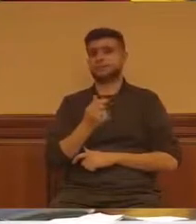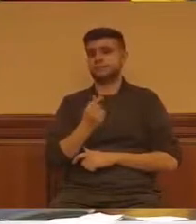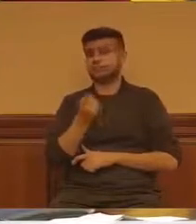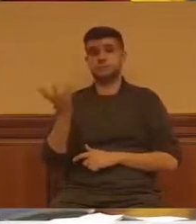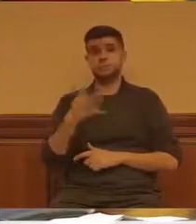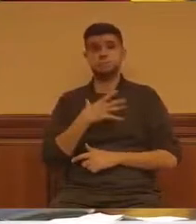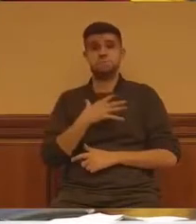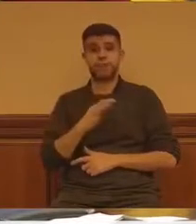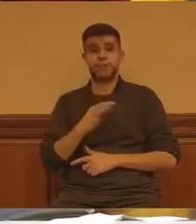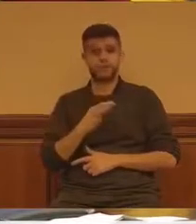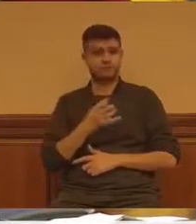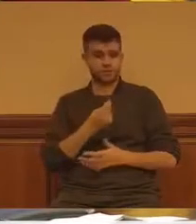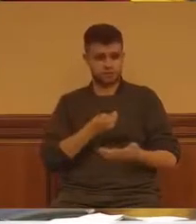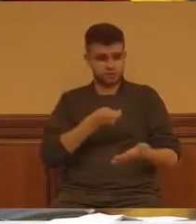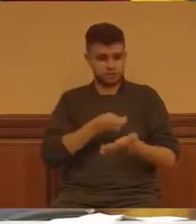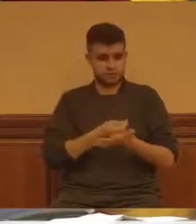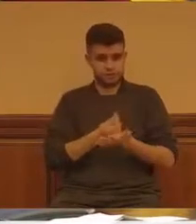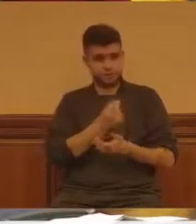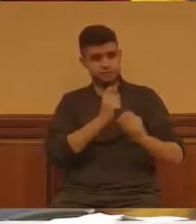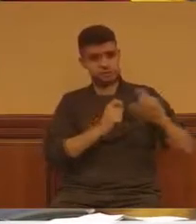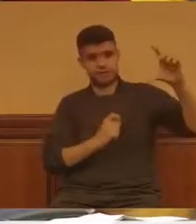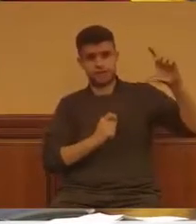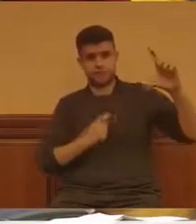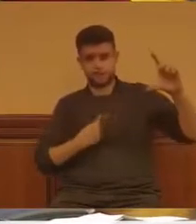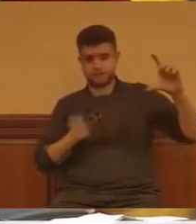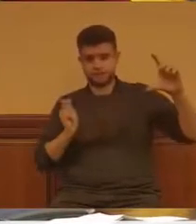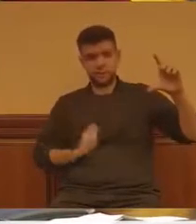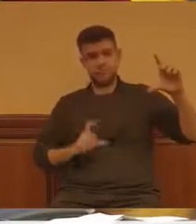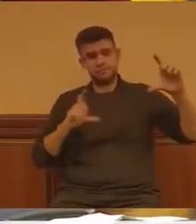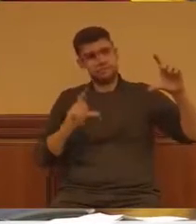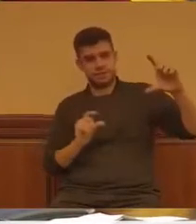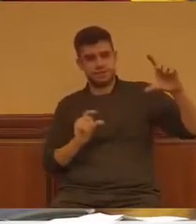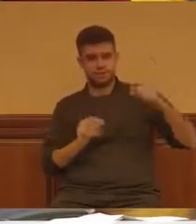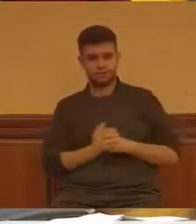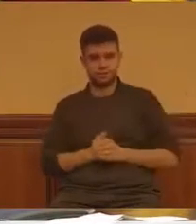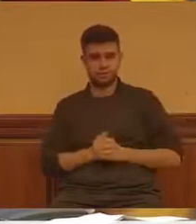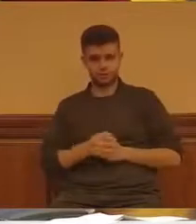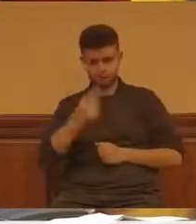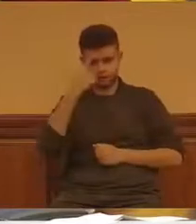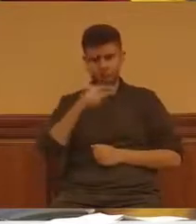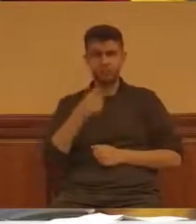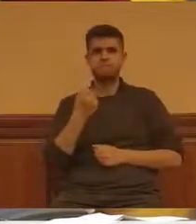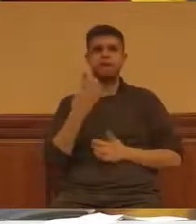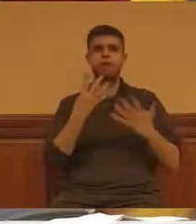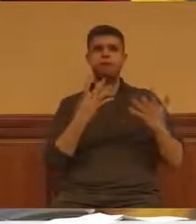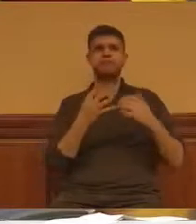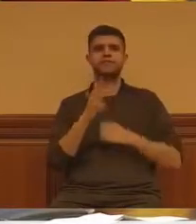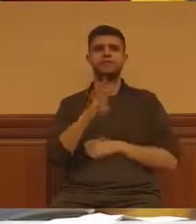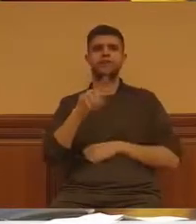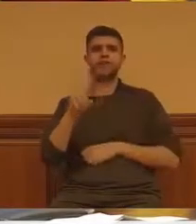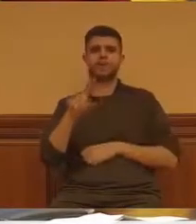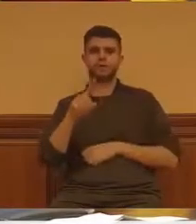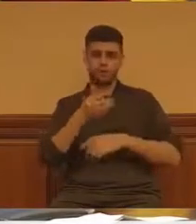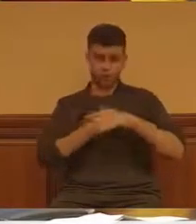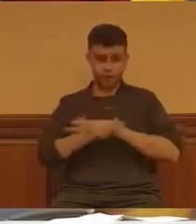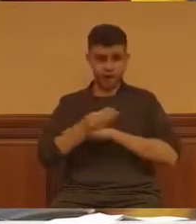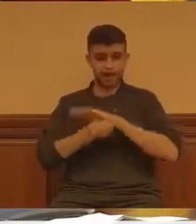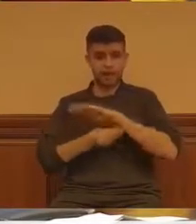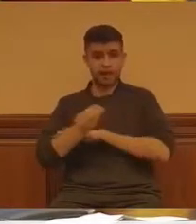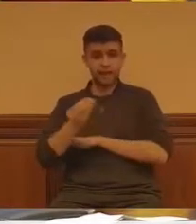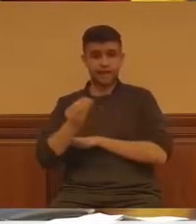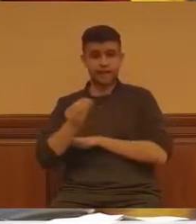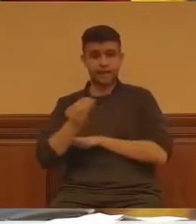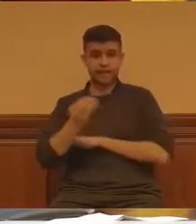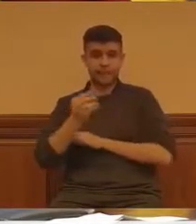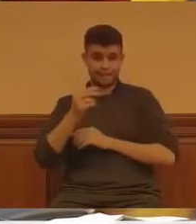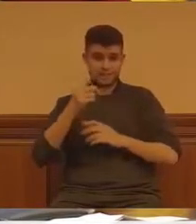Saben ustedes que tenemos los mismos datos de natalidad que en 1941, lo cual nos genera un grave problema de país a